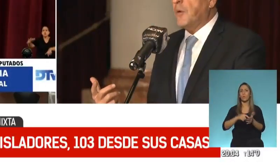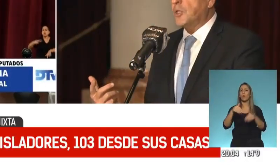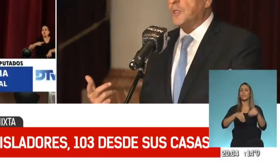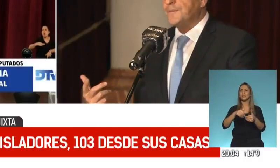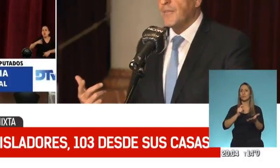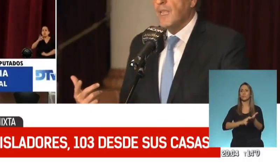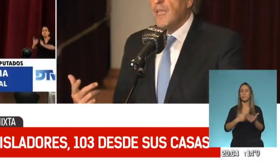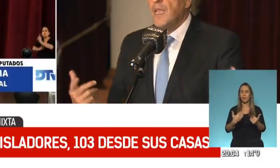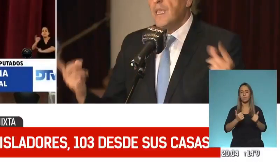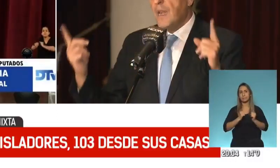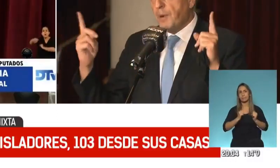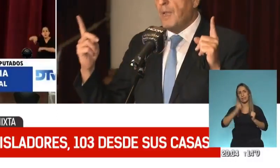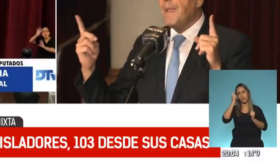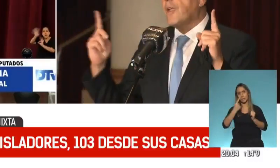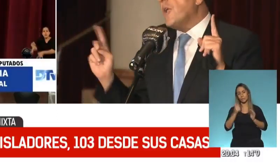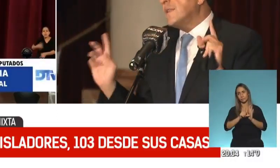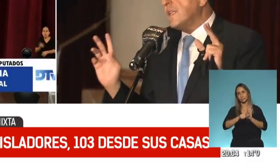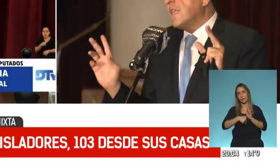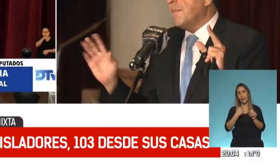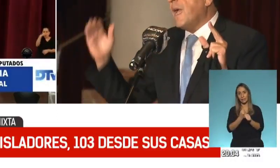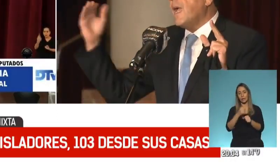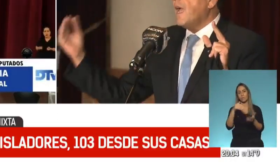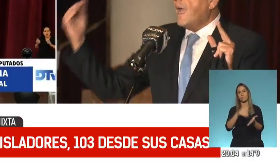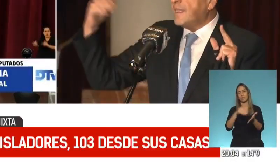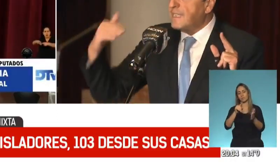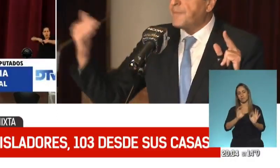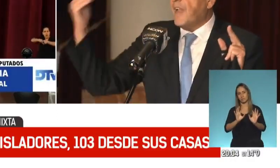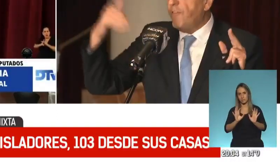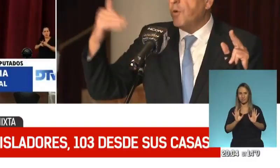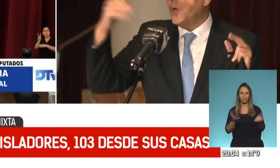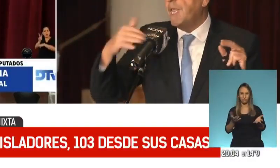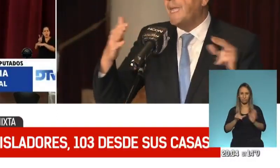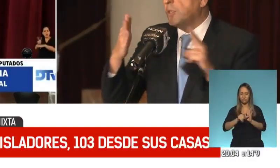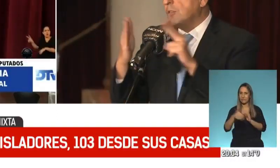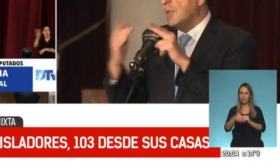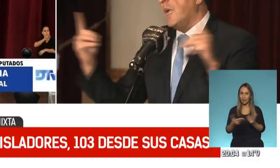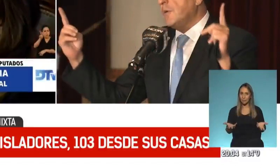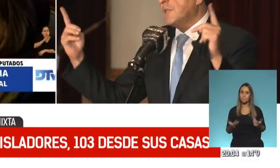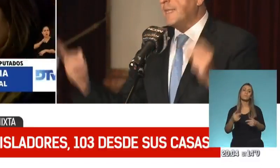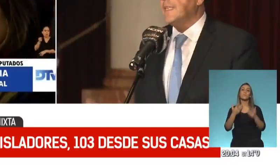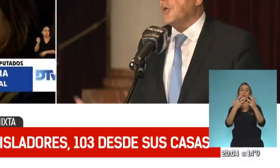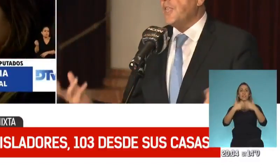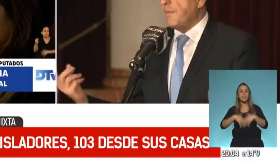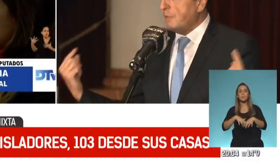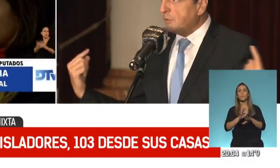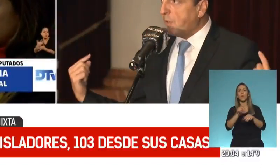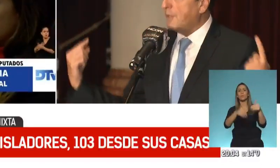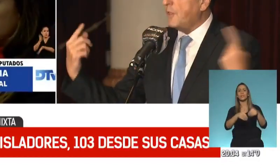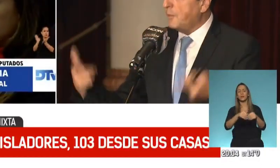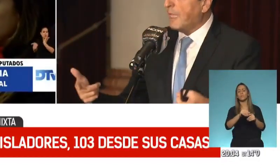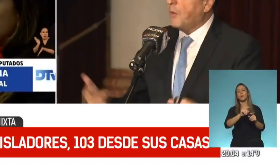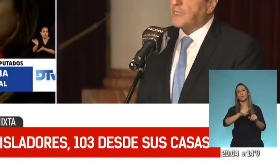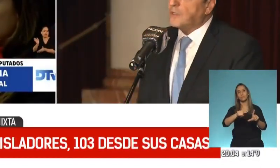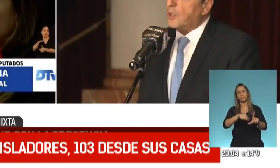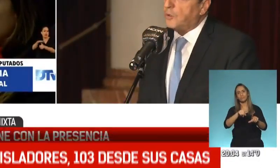que se computa el voto. Y el problema es que hoy el sistema acepta el flujo de datos en un tránsito de 10 minutos.